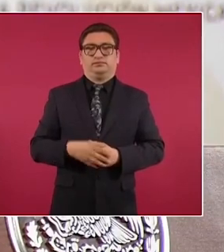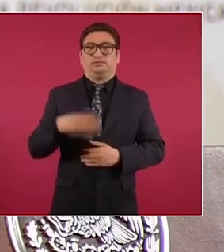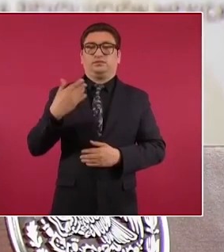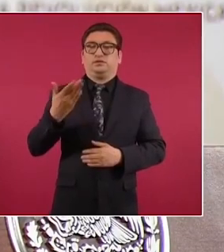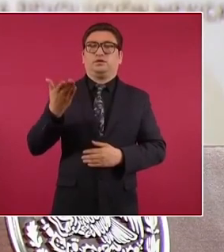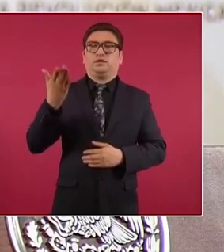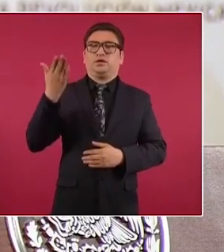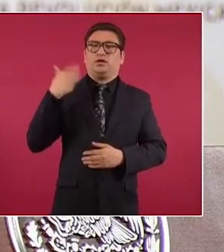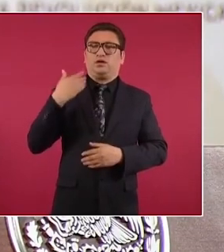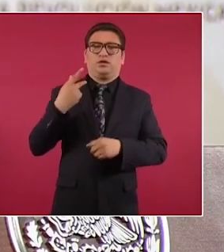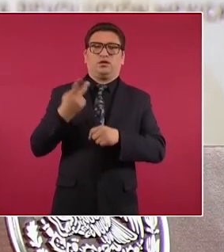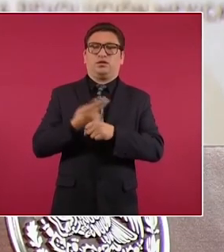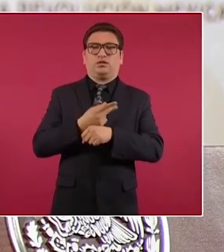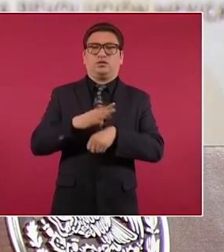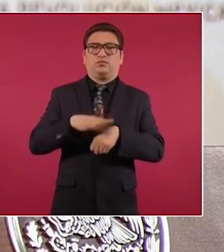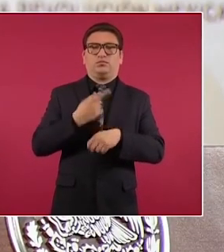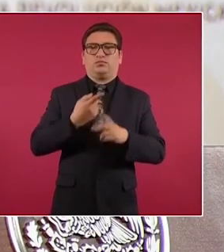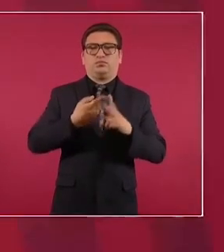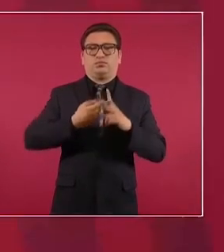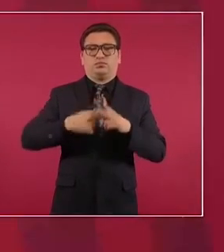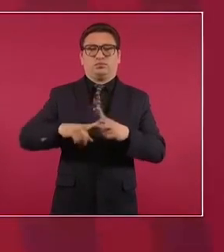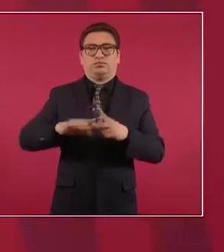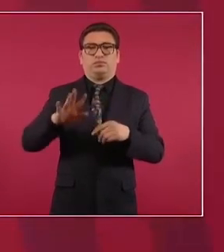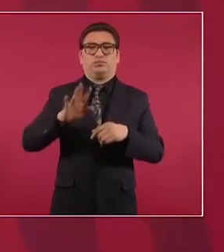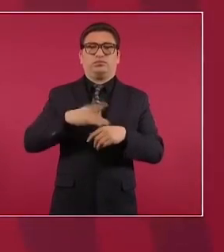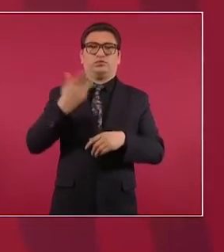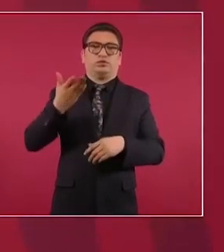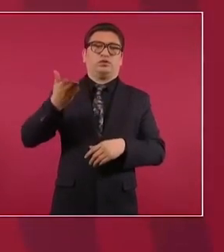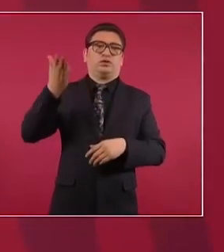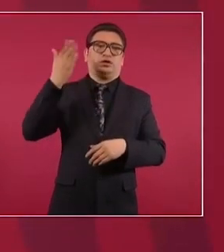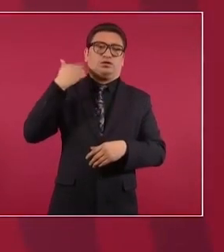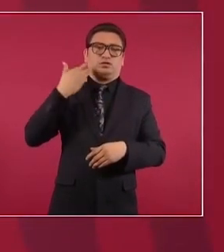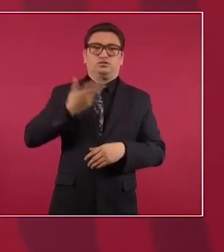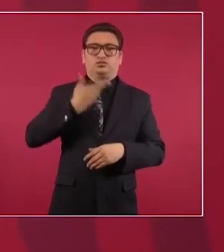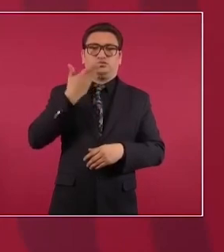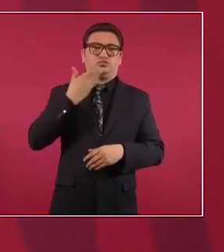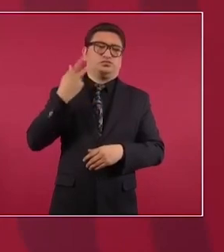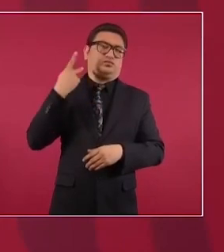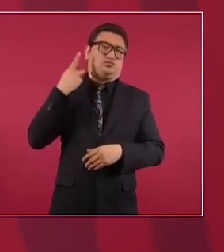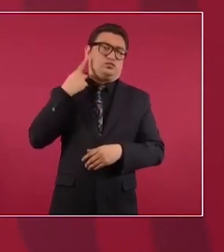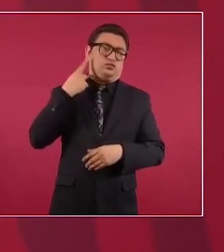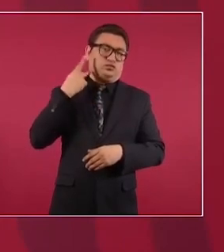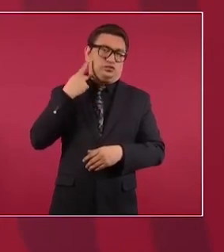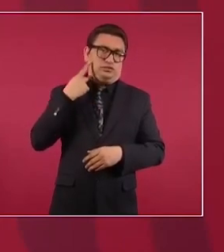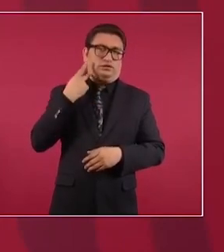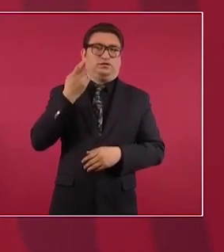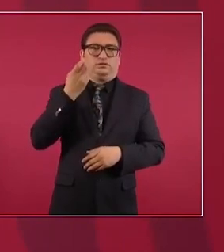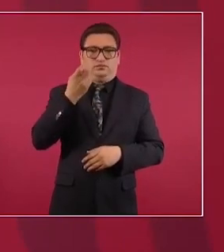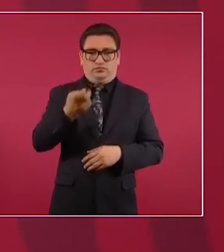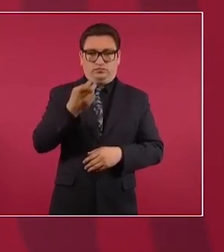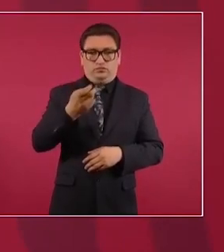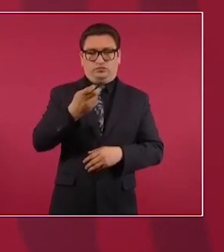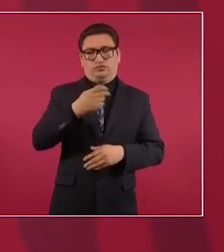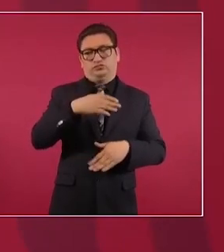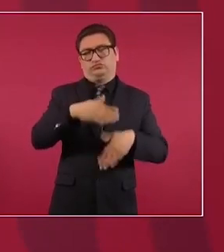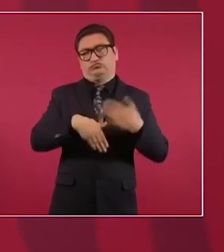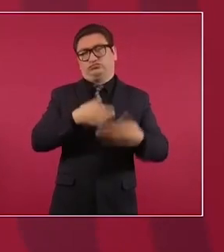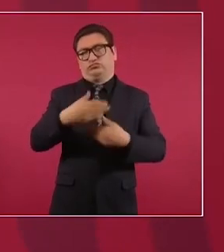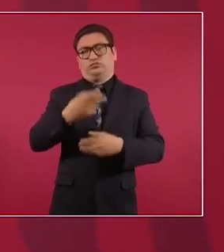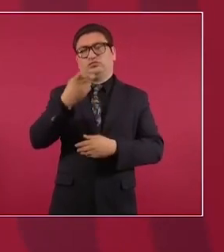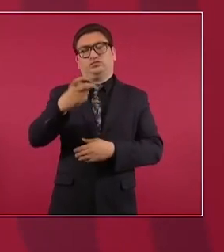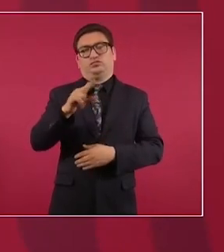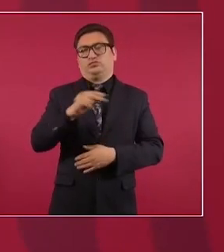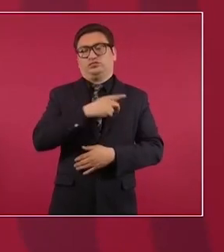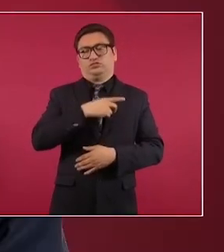de la mano de la política neoliberal eso no se debe de hacer